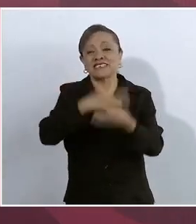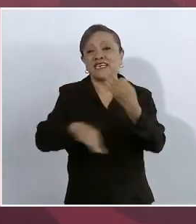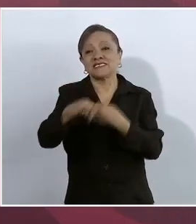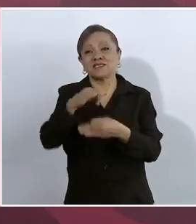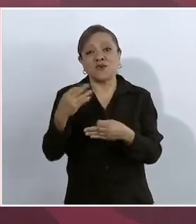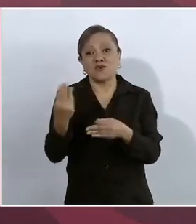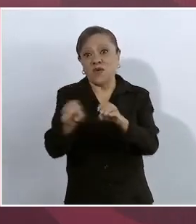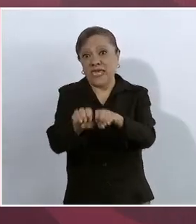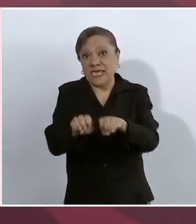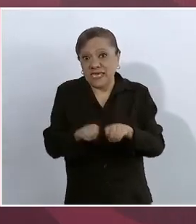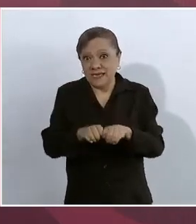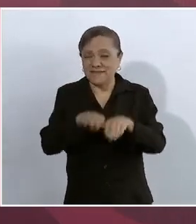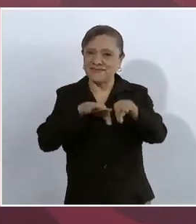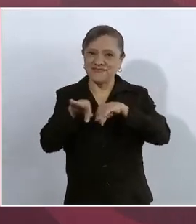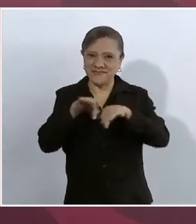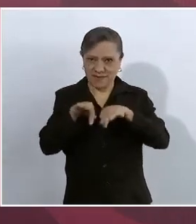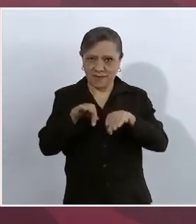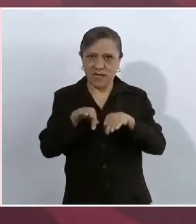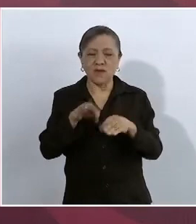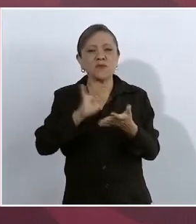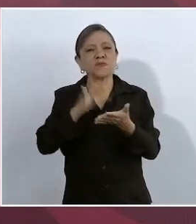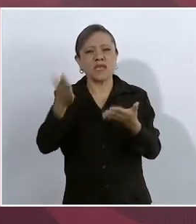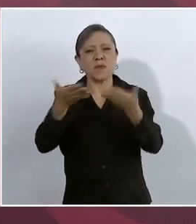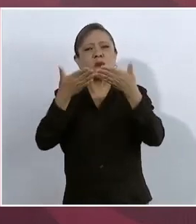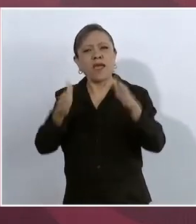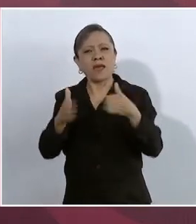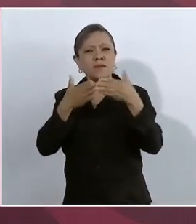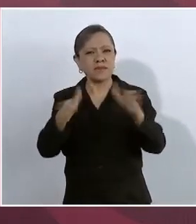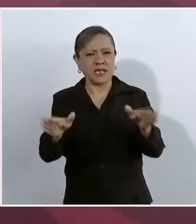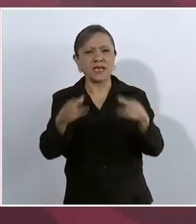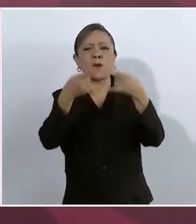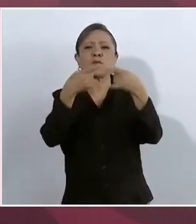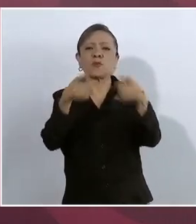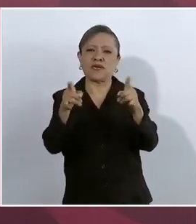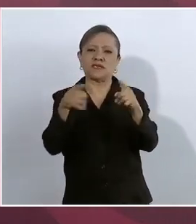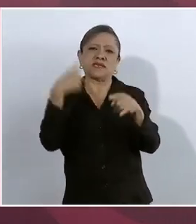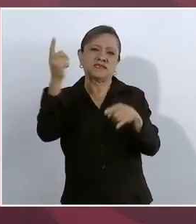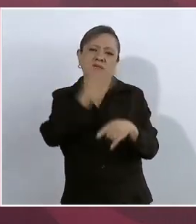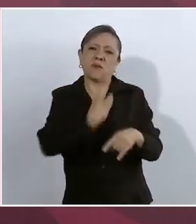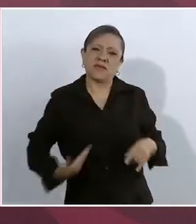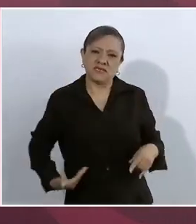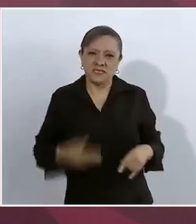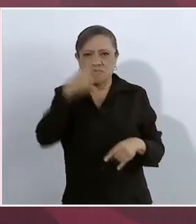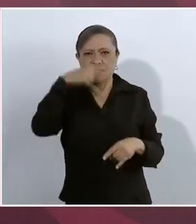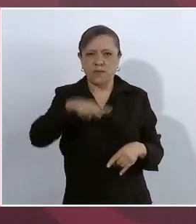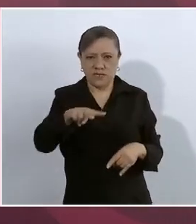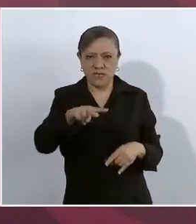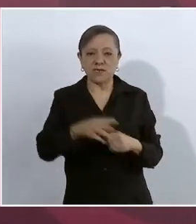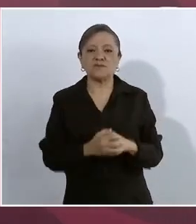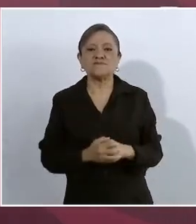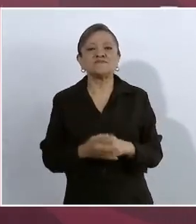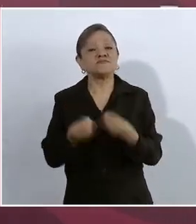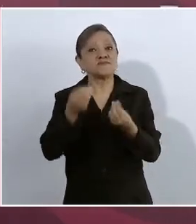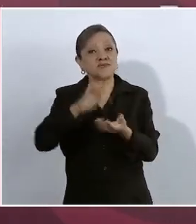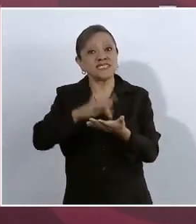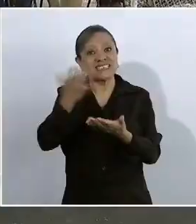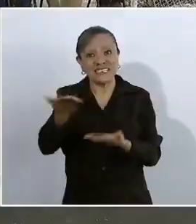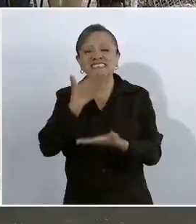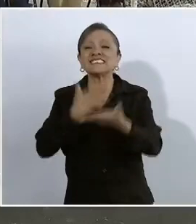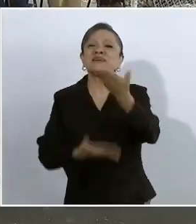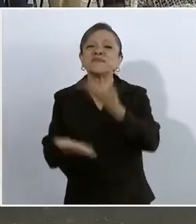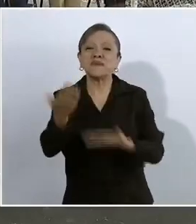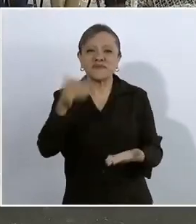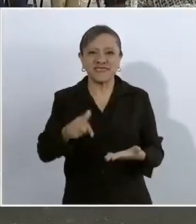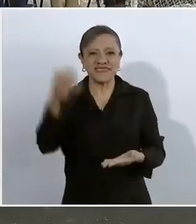por abrirnos las puertas ahí en la presidencia. Muchísimas gracias señor presidente y sea usted bienvenido a Morelos.